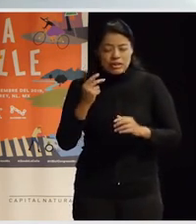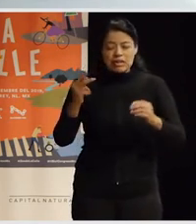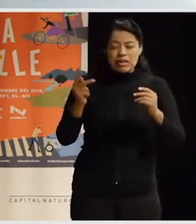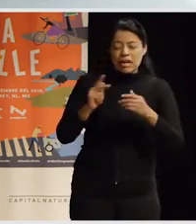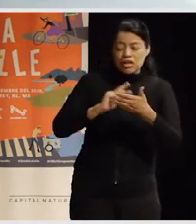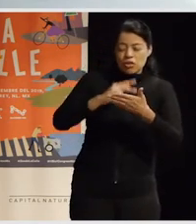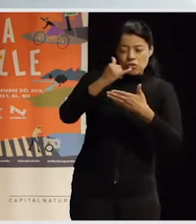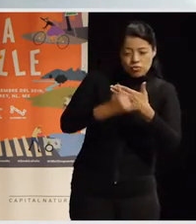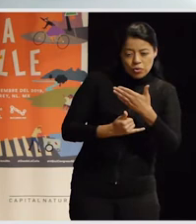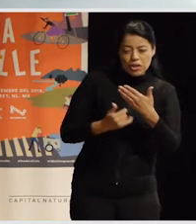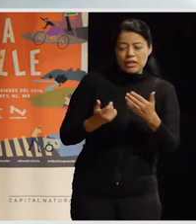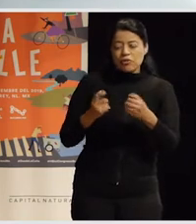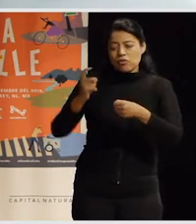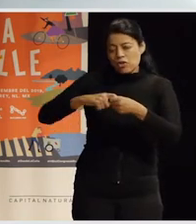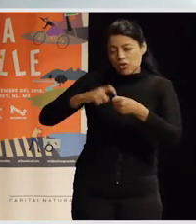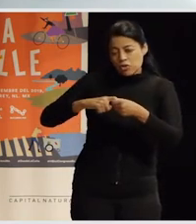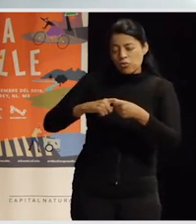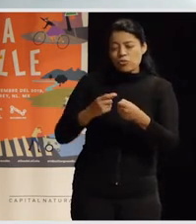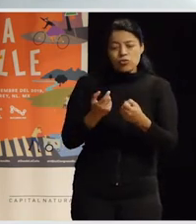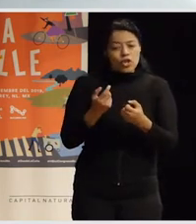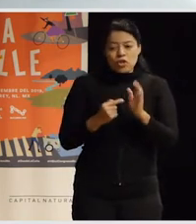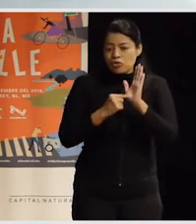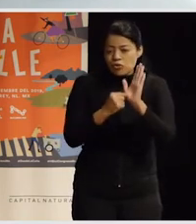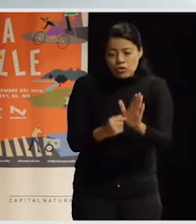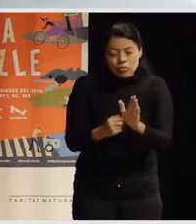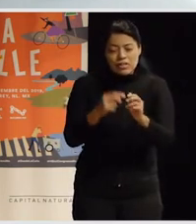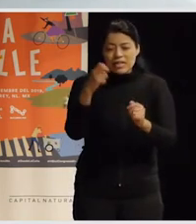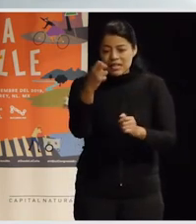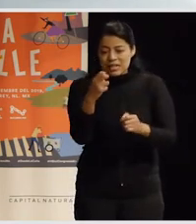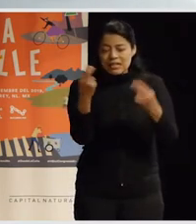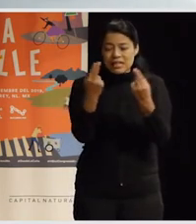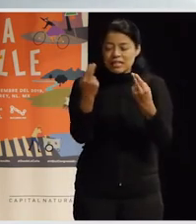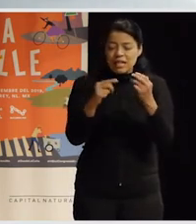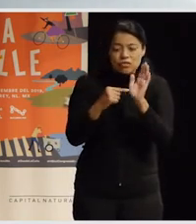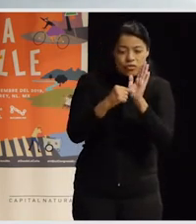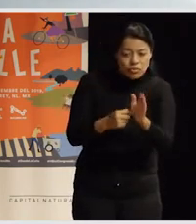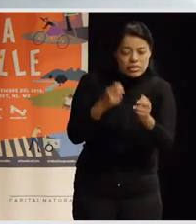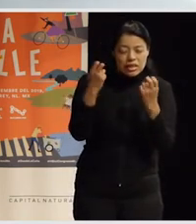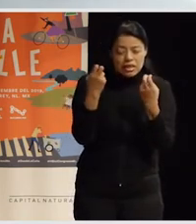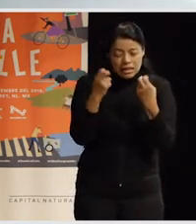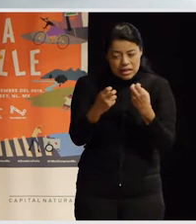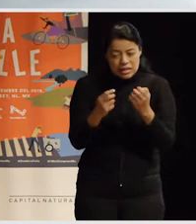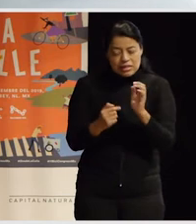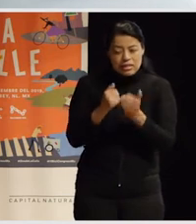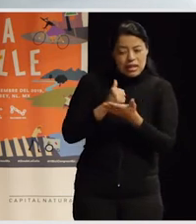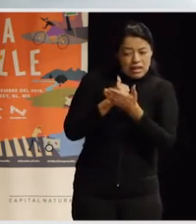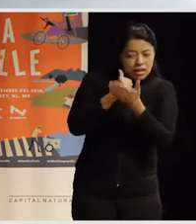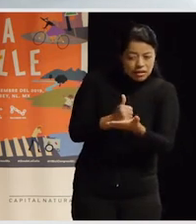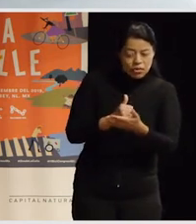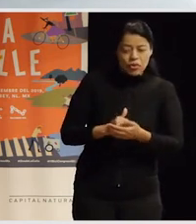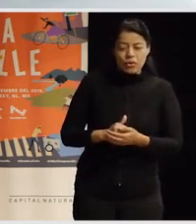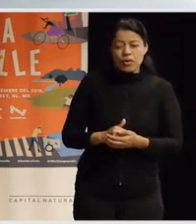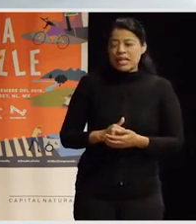discursos políticos. Entonces, esta división de estas dos esferas, de estos dos mundos, es en realidad lo que reproduce la ciudad moderna al dividir las cosas como si fueran